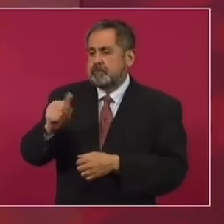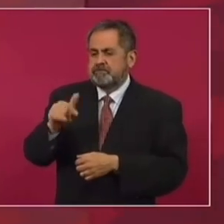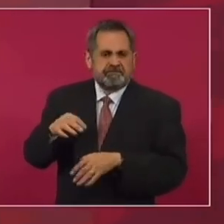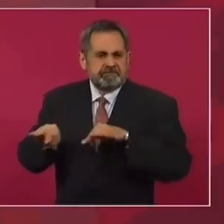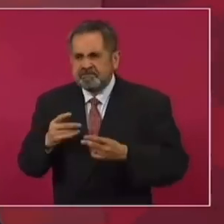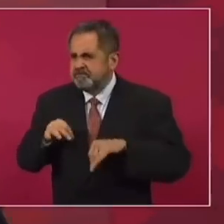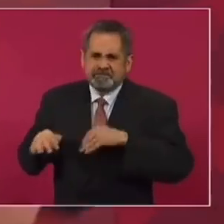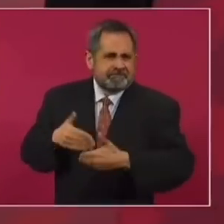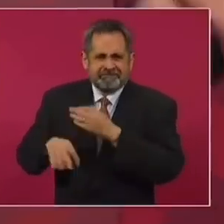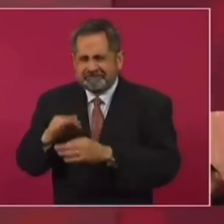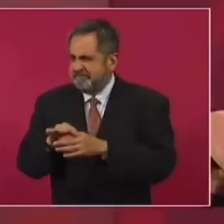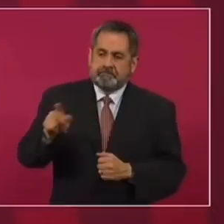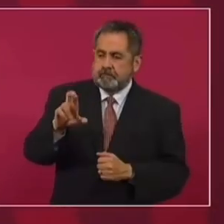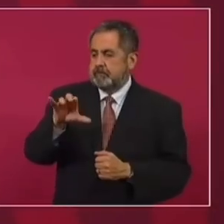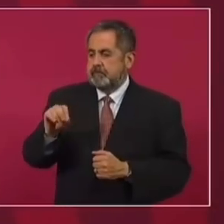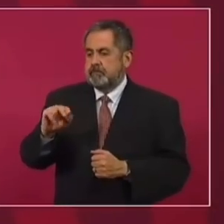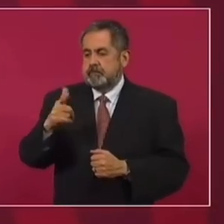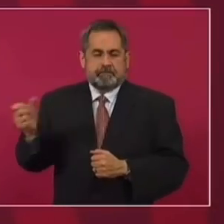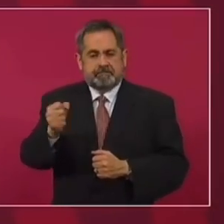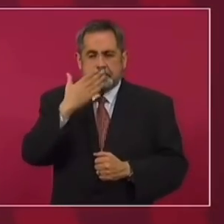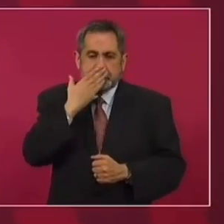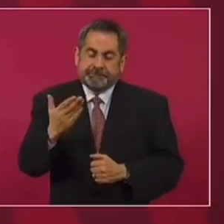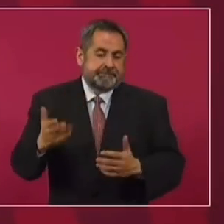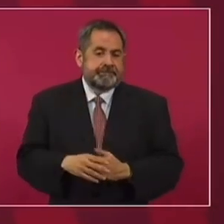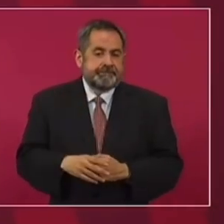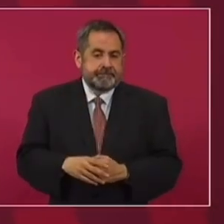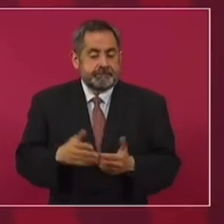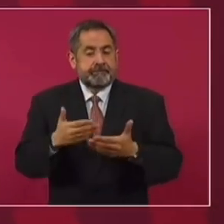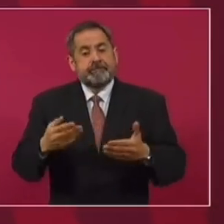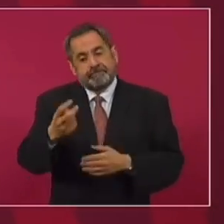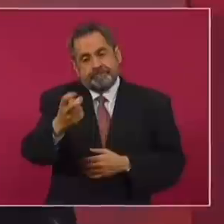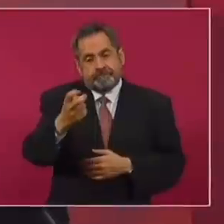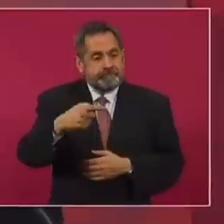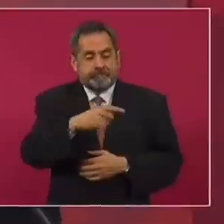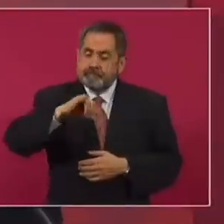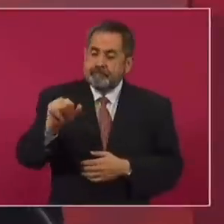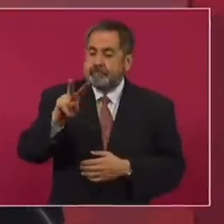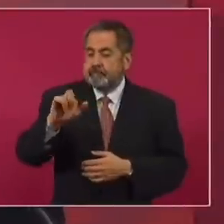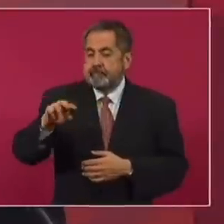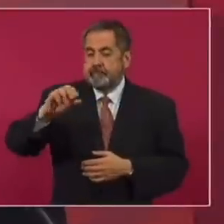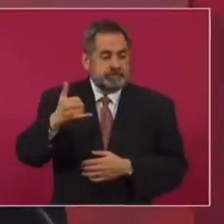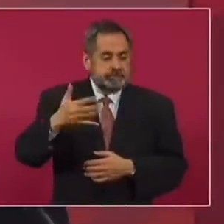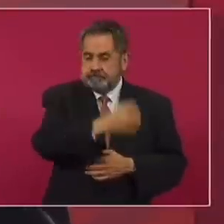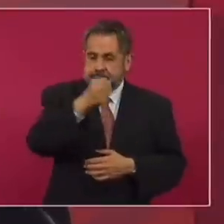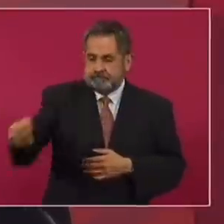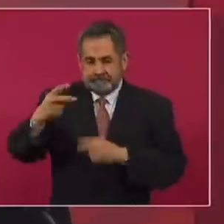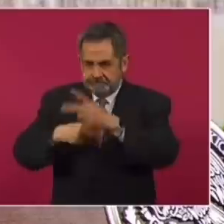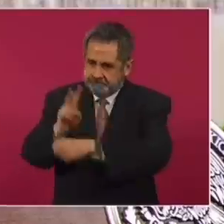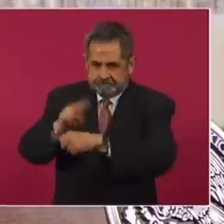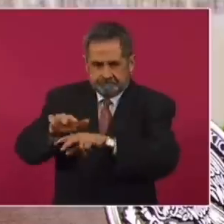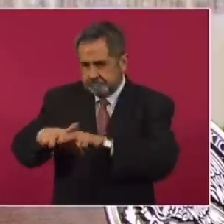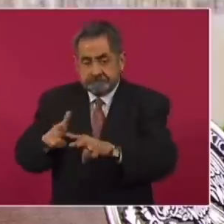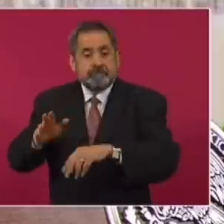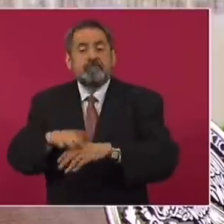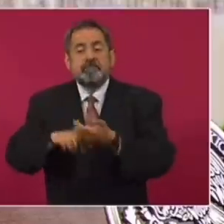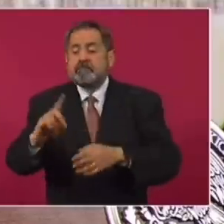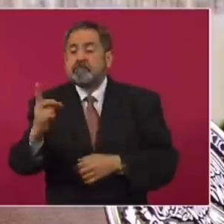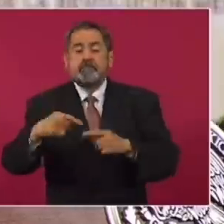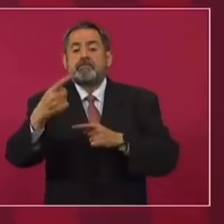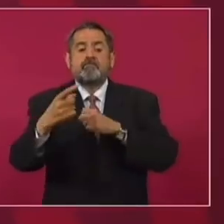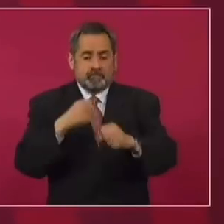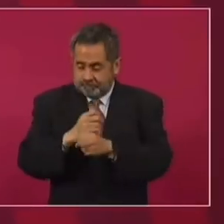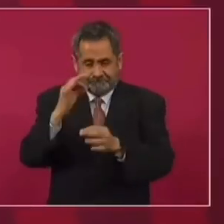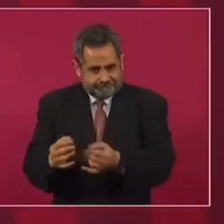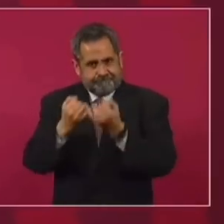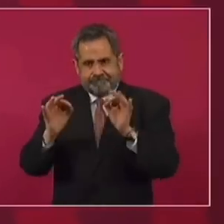no se despega. Y ahora, por eso, Javier May, al tren May, porque en diciembre del año